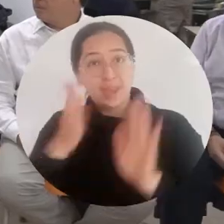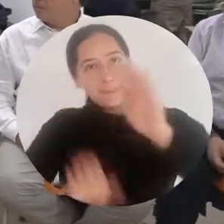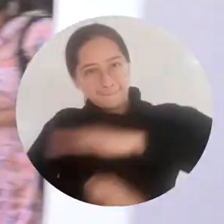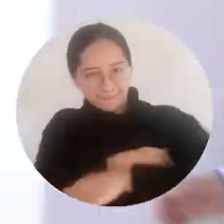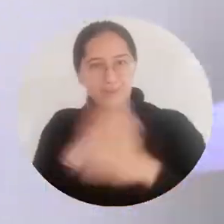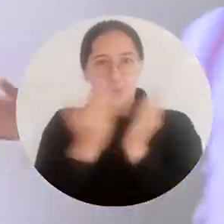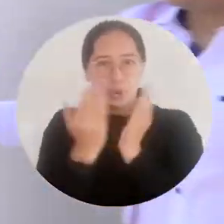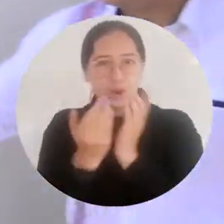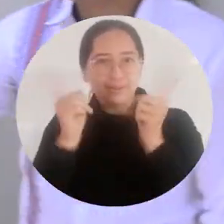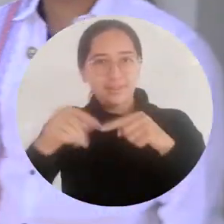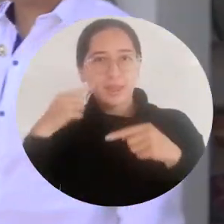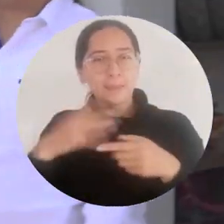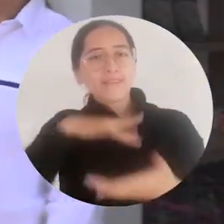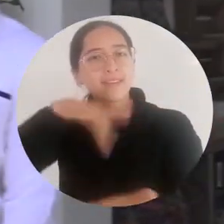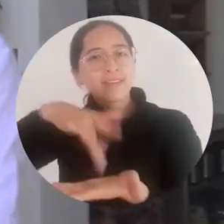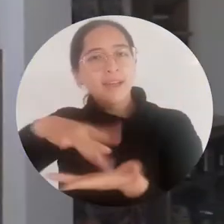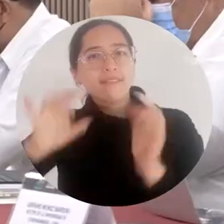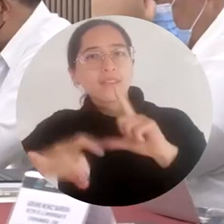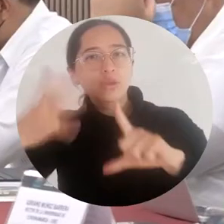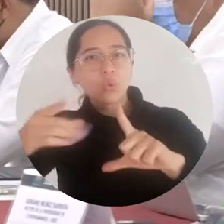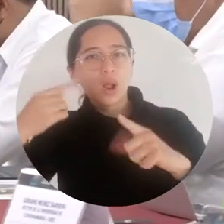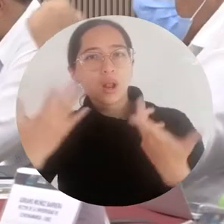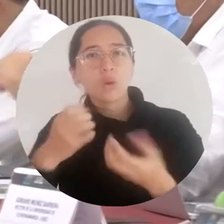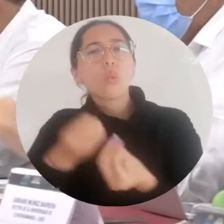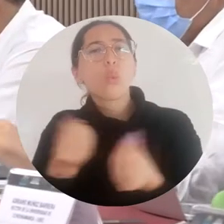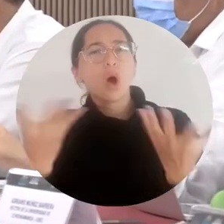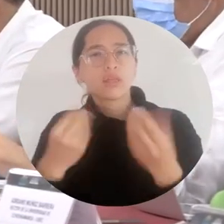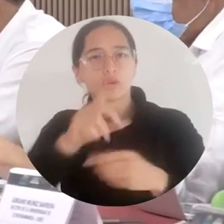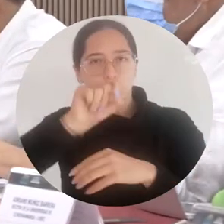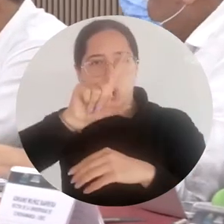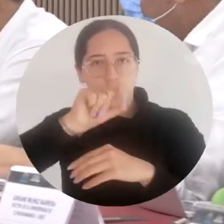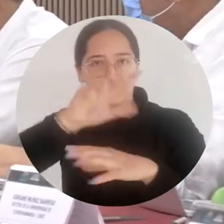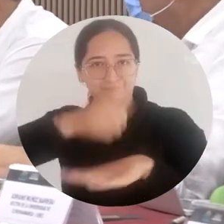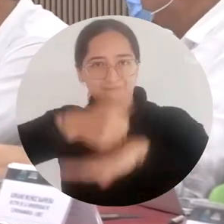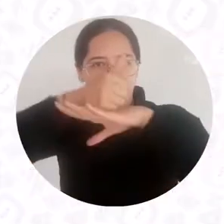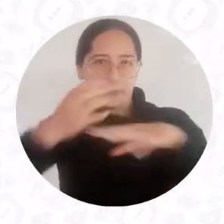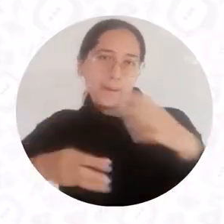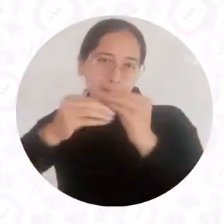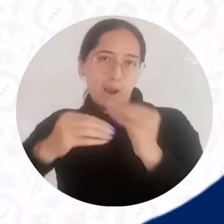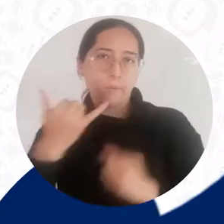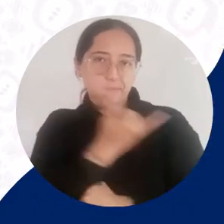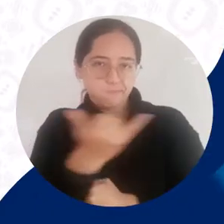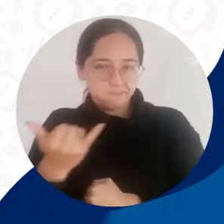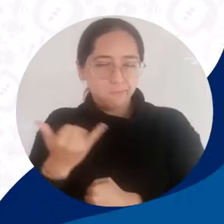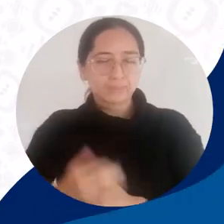del Ministerio de Educación y también asistieron de manera virtual 11 superiores académicos.